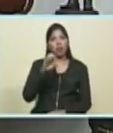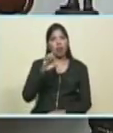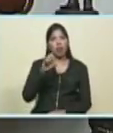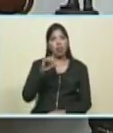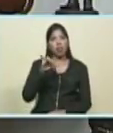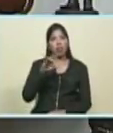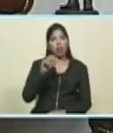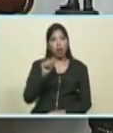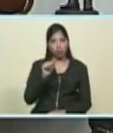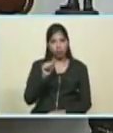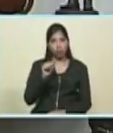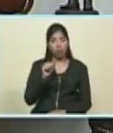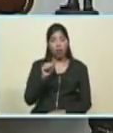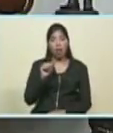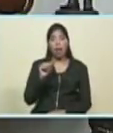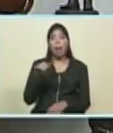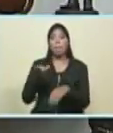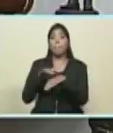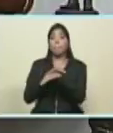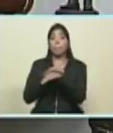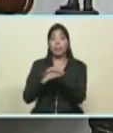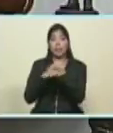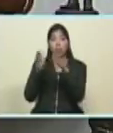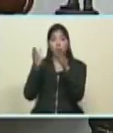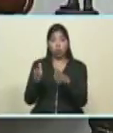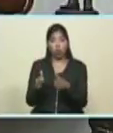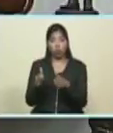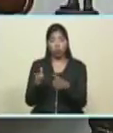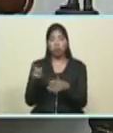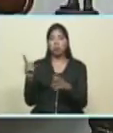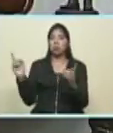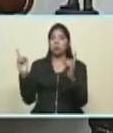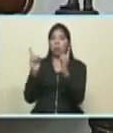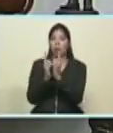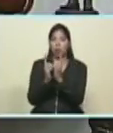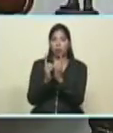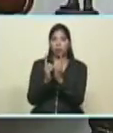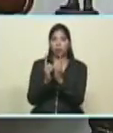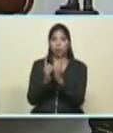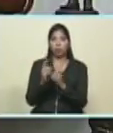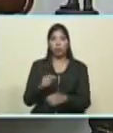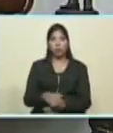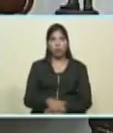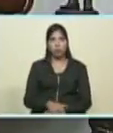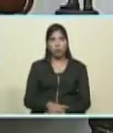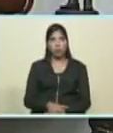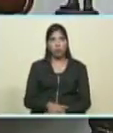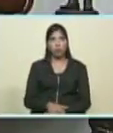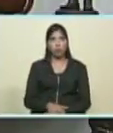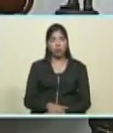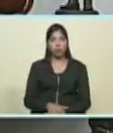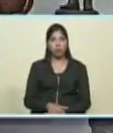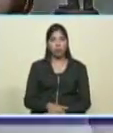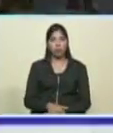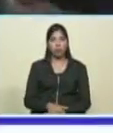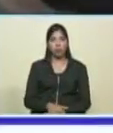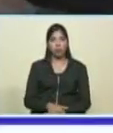estuvimos con el primer ministro del gobierno argelino de nuestro amigo el presidente buteflica